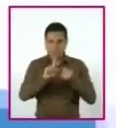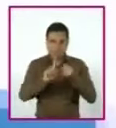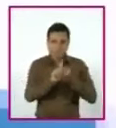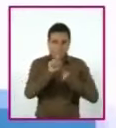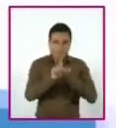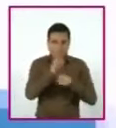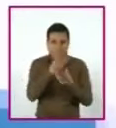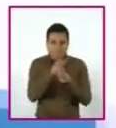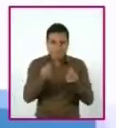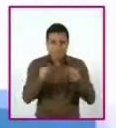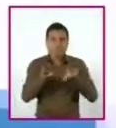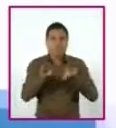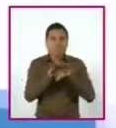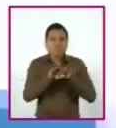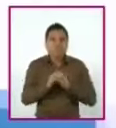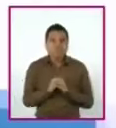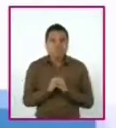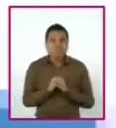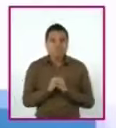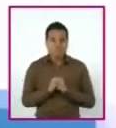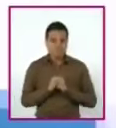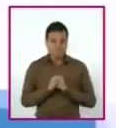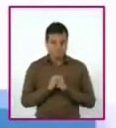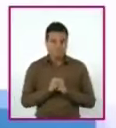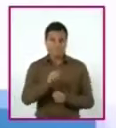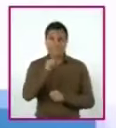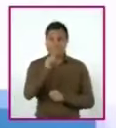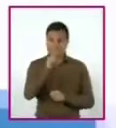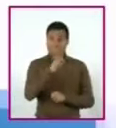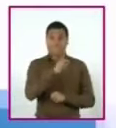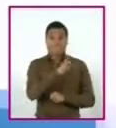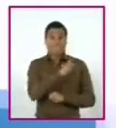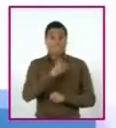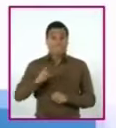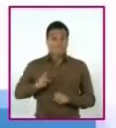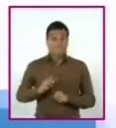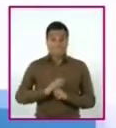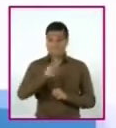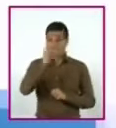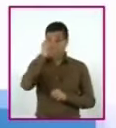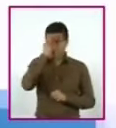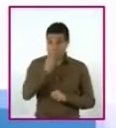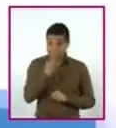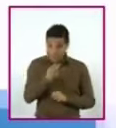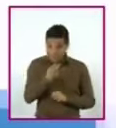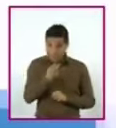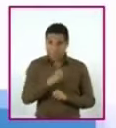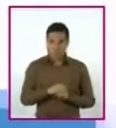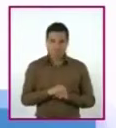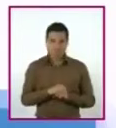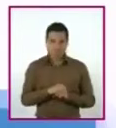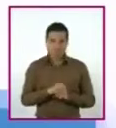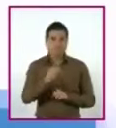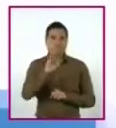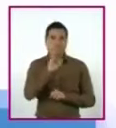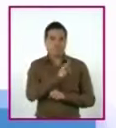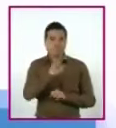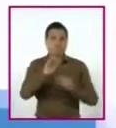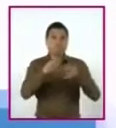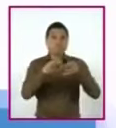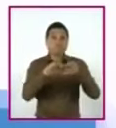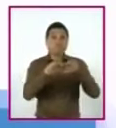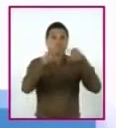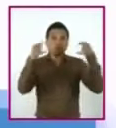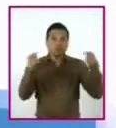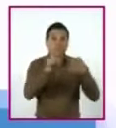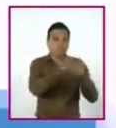medio de ecuaciones cuadráticas, establezcamos que son una herramienta planteada al traducir el enunciado del